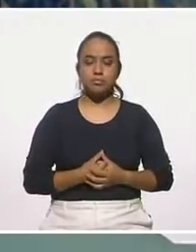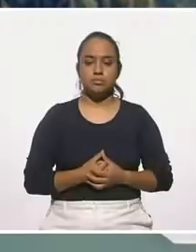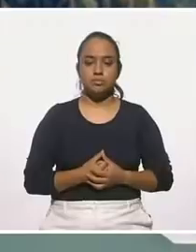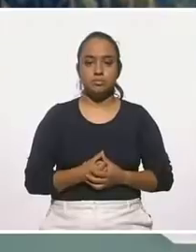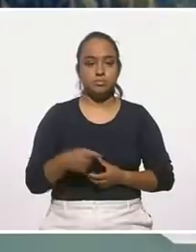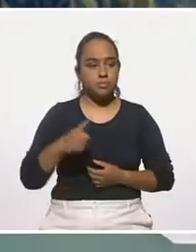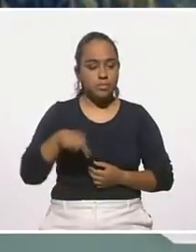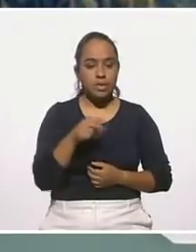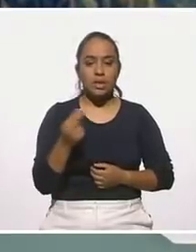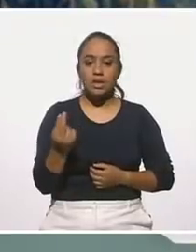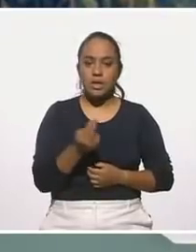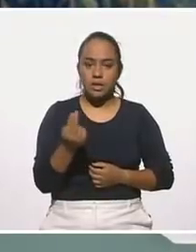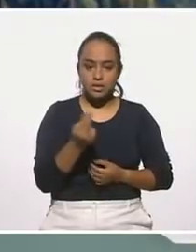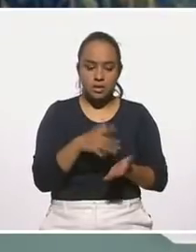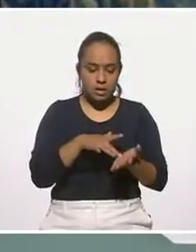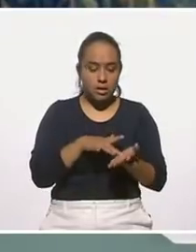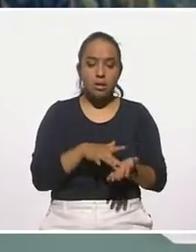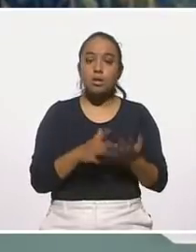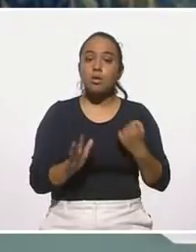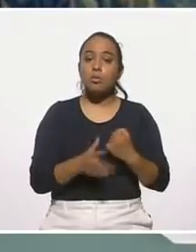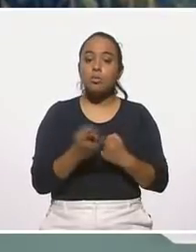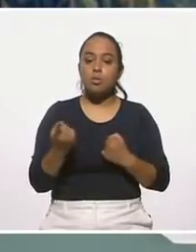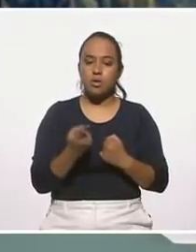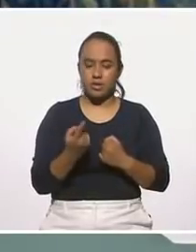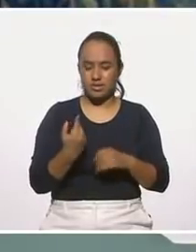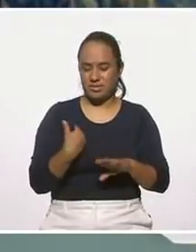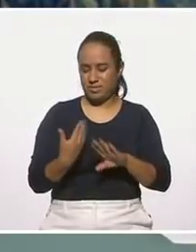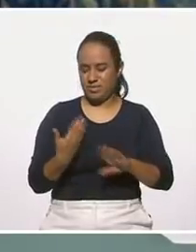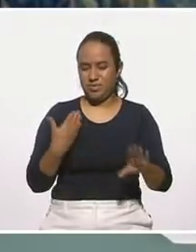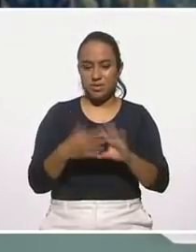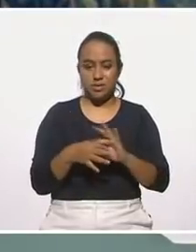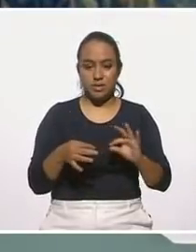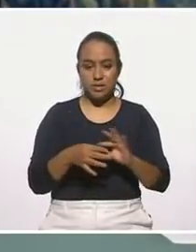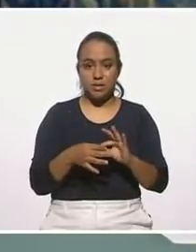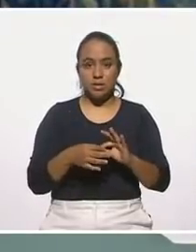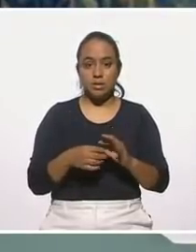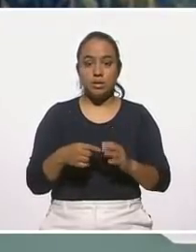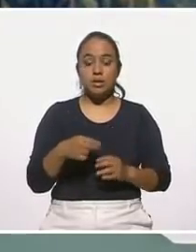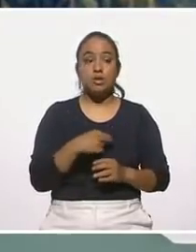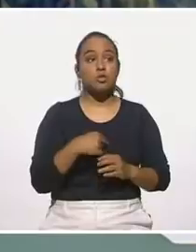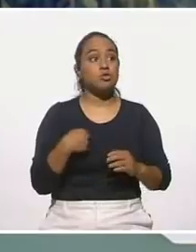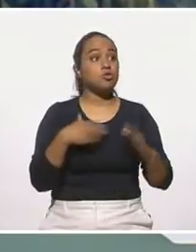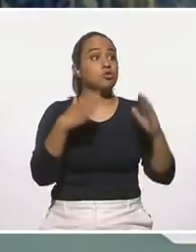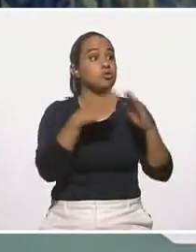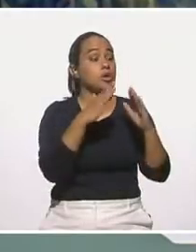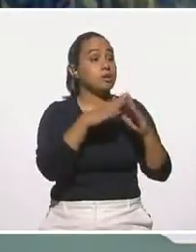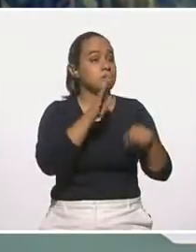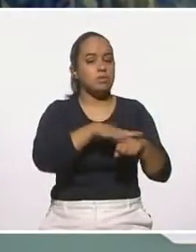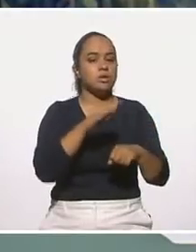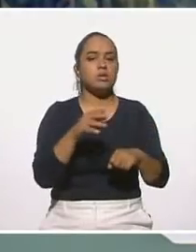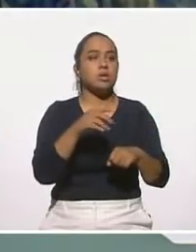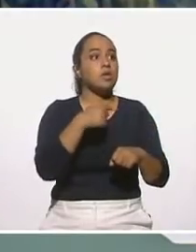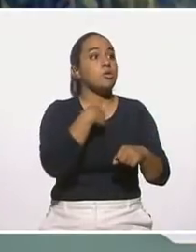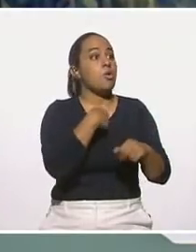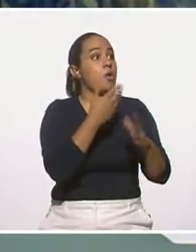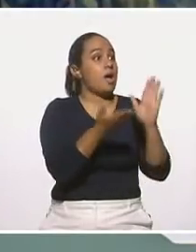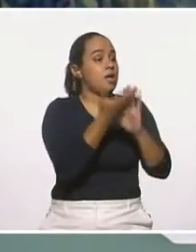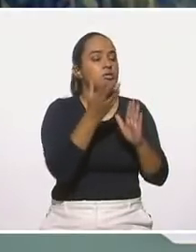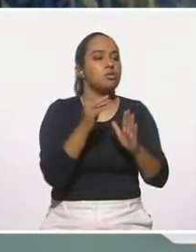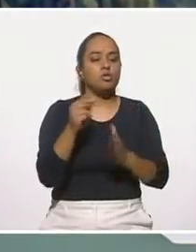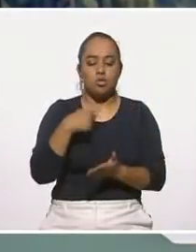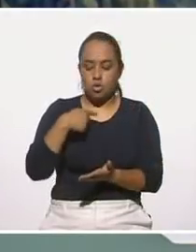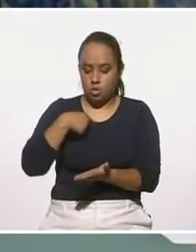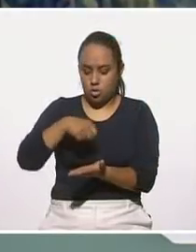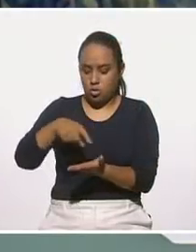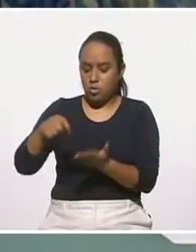necesitamos el apoyo, porque yo les comentaba, en vez de sembrar viviendas, yo siembro nopales, porque